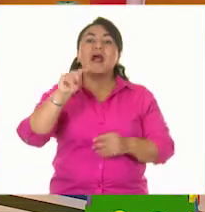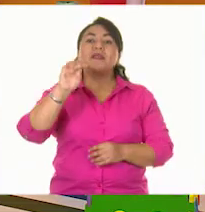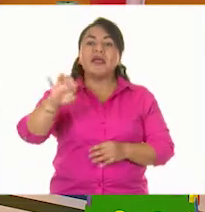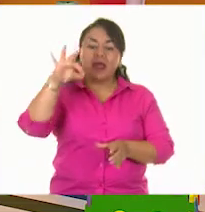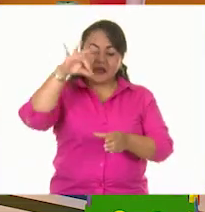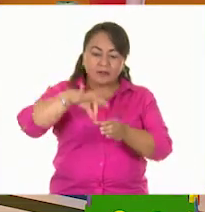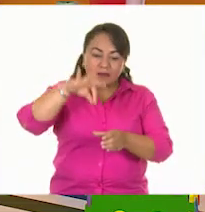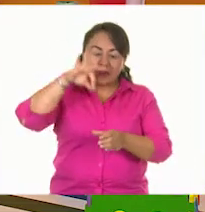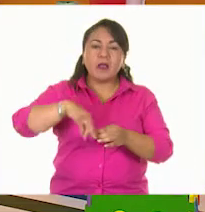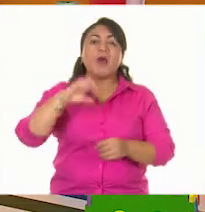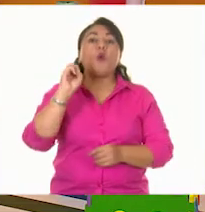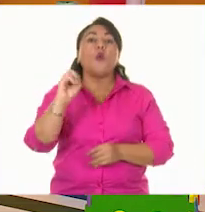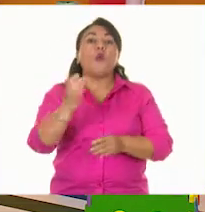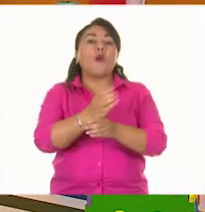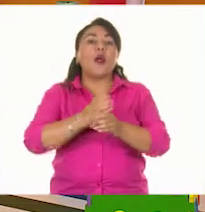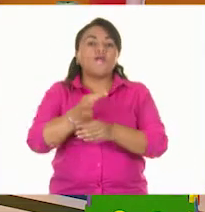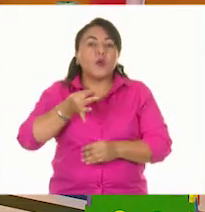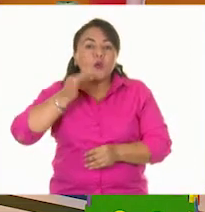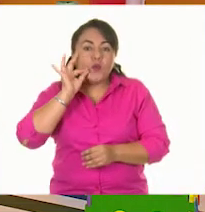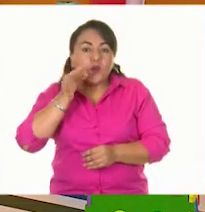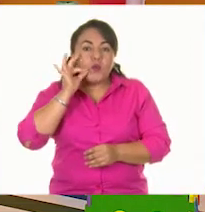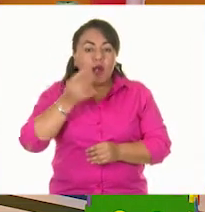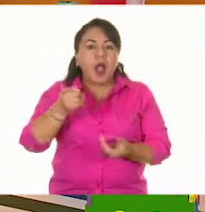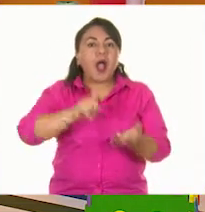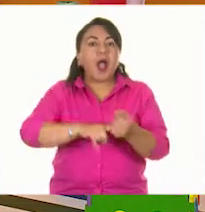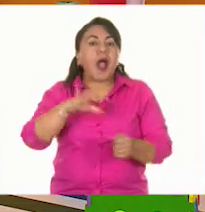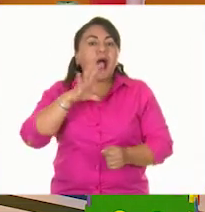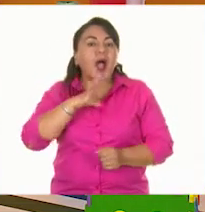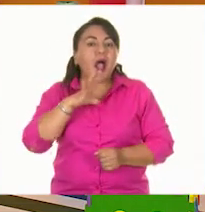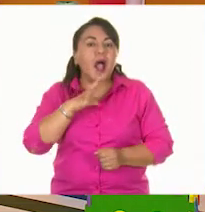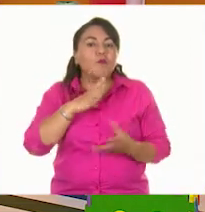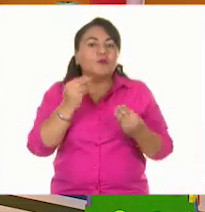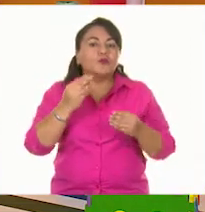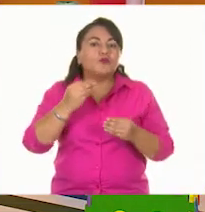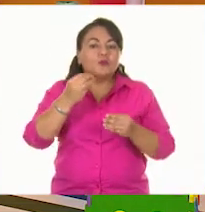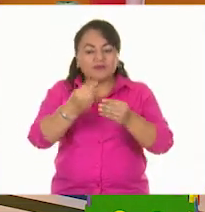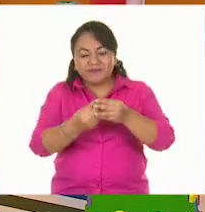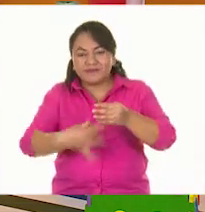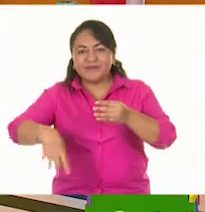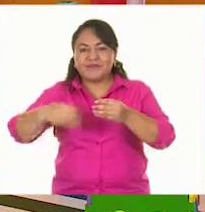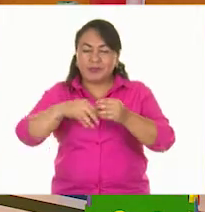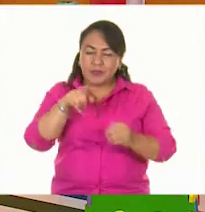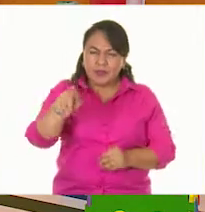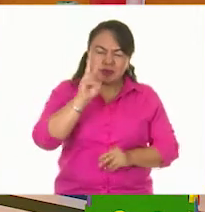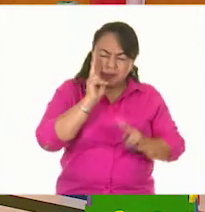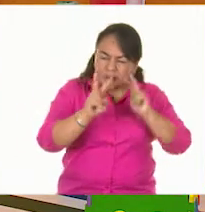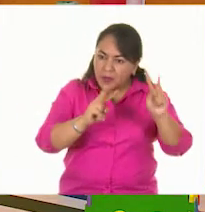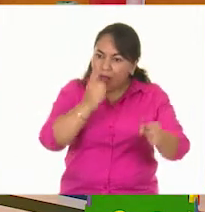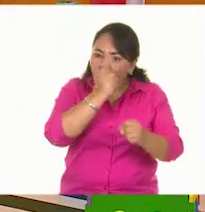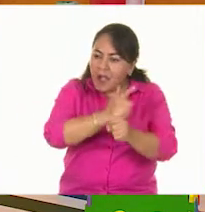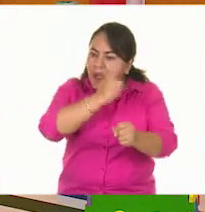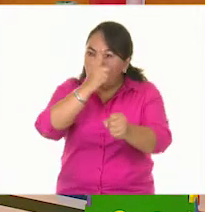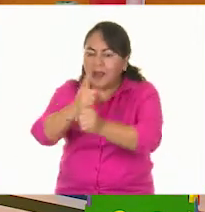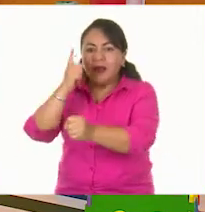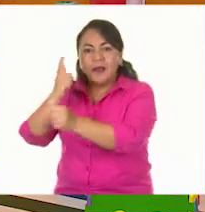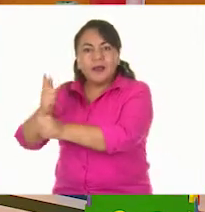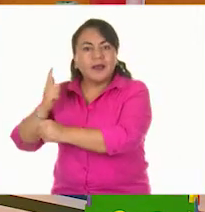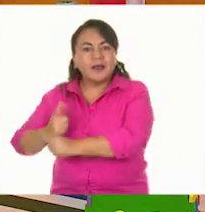toman sus papás. Hay muchos líquidos y estoy seguro que si observas con detenimiento, los vas a poder encontrar.